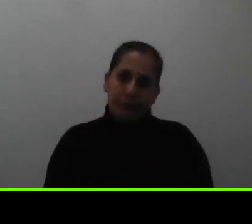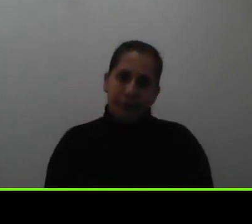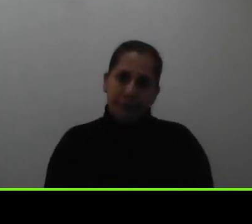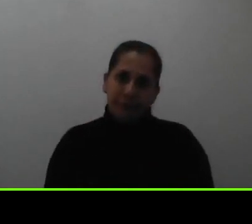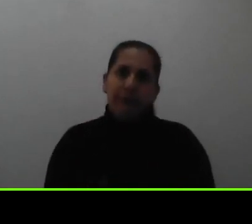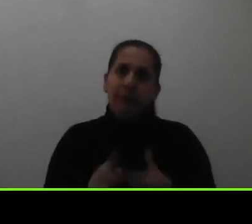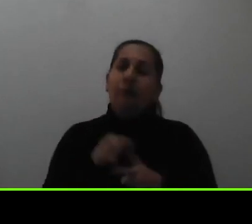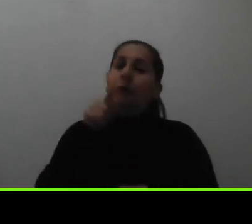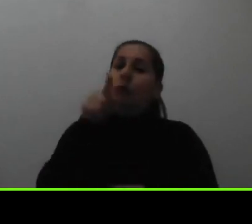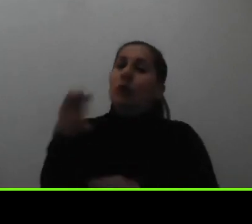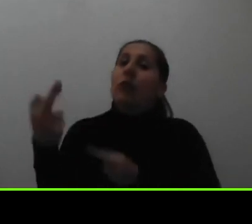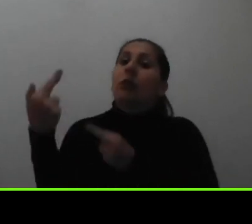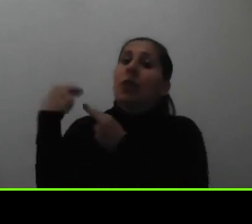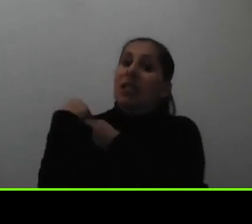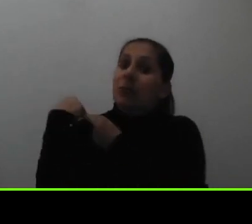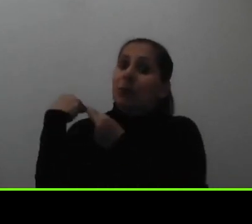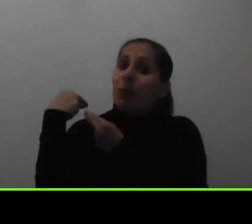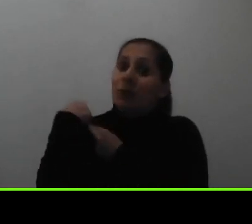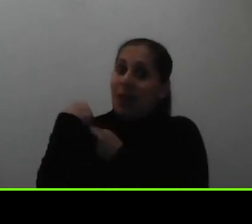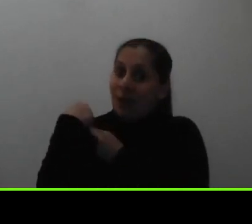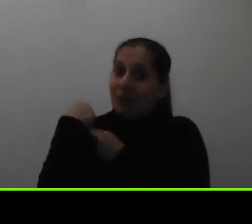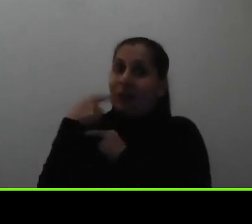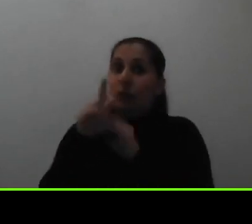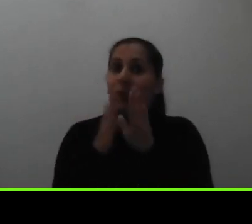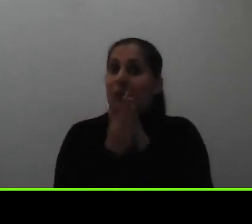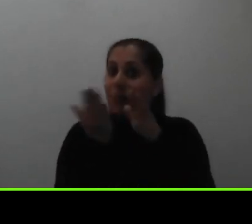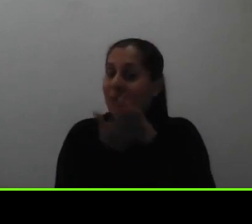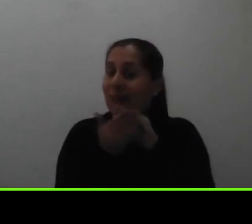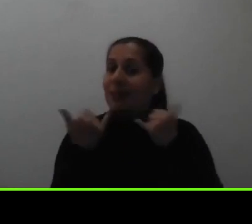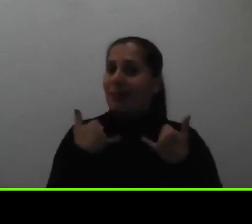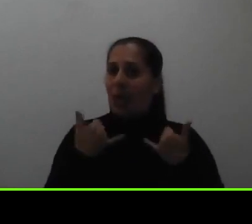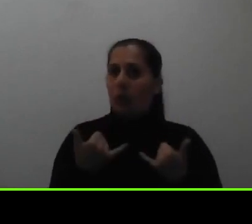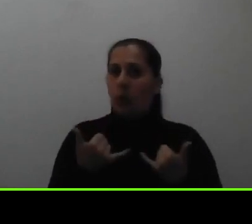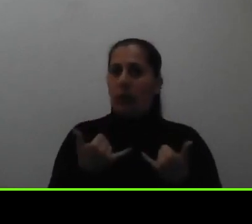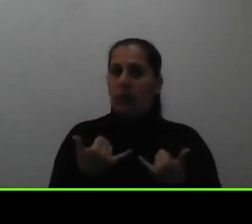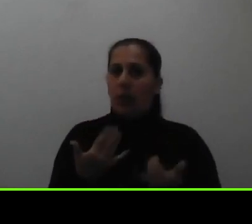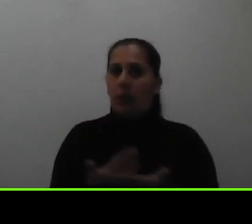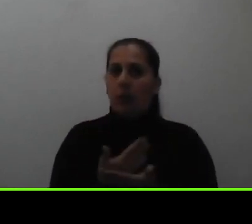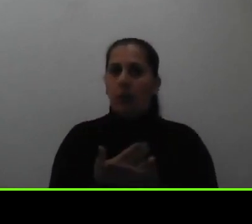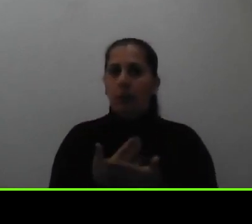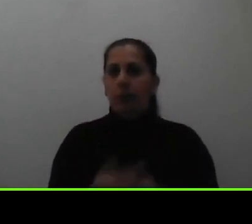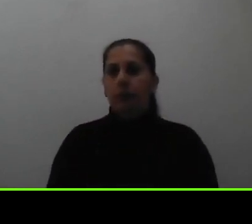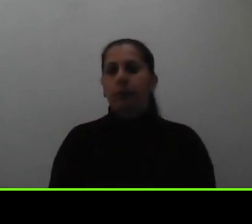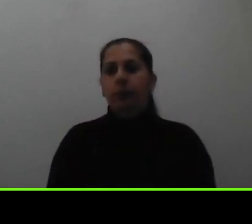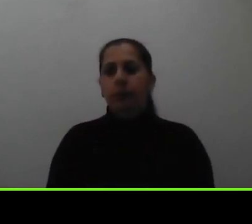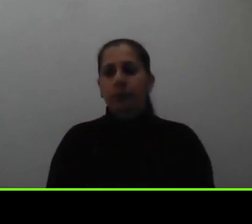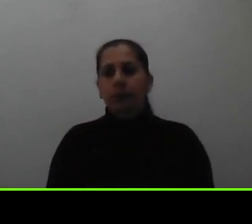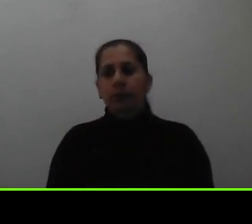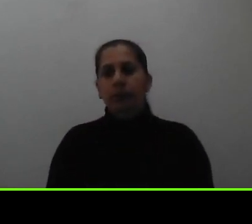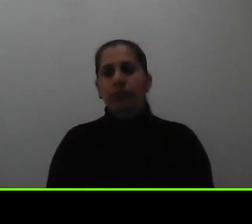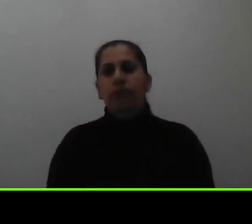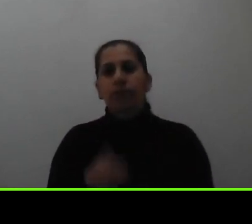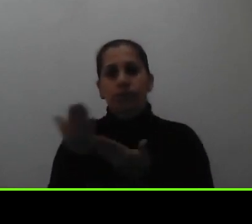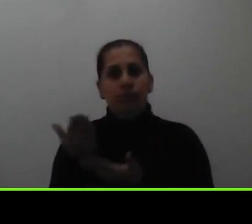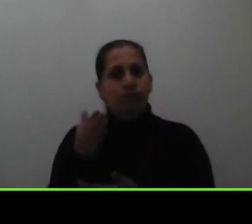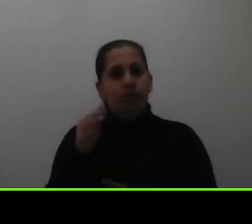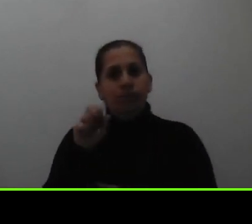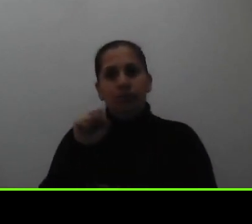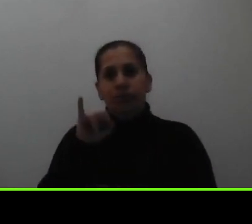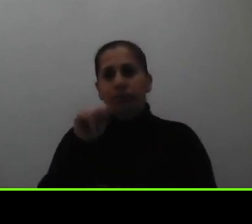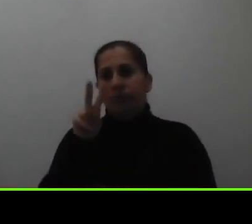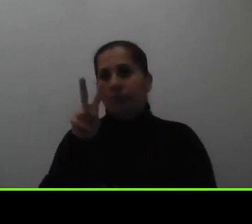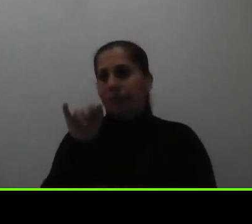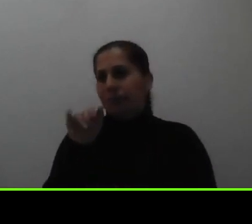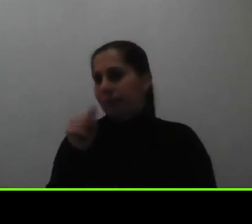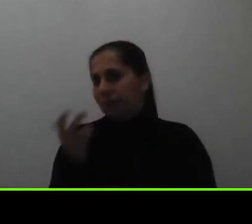responsabilidad de ustedes tener esas cosas al día voy a darle el espacio a Silvia por